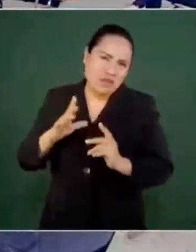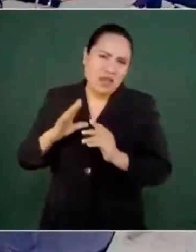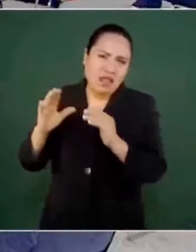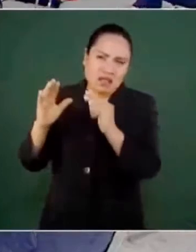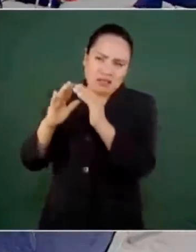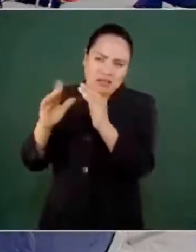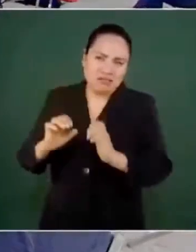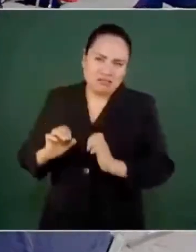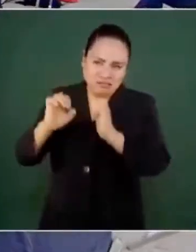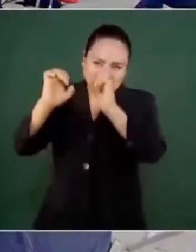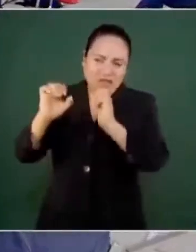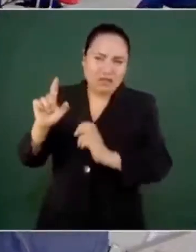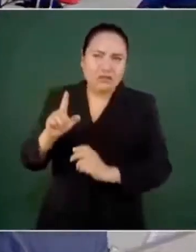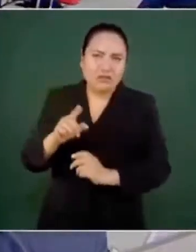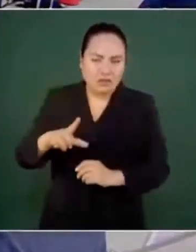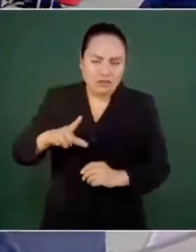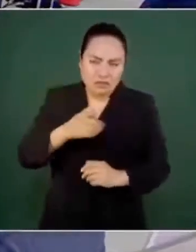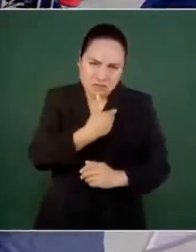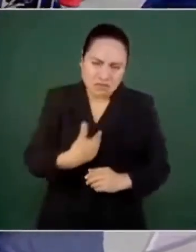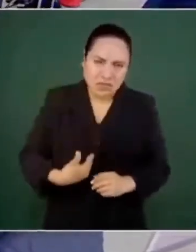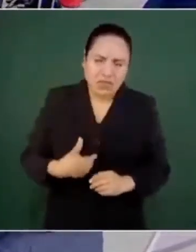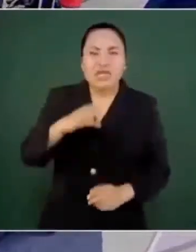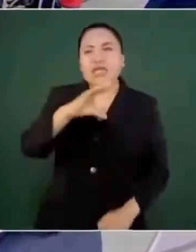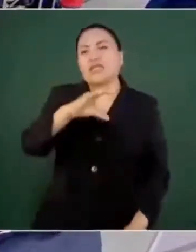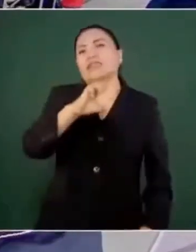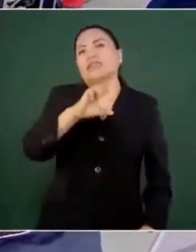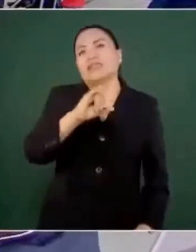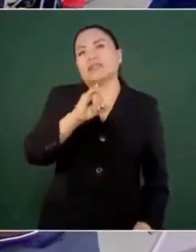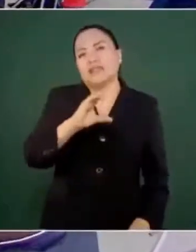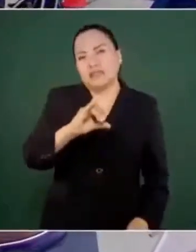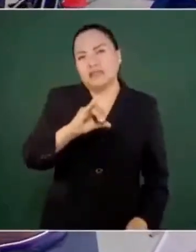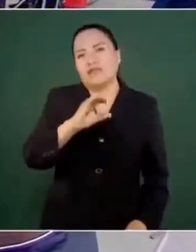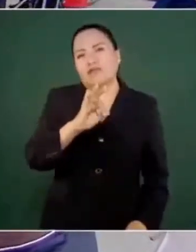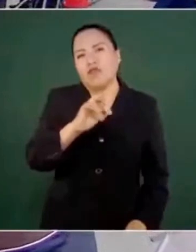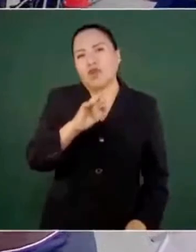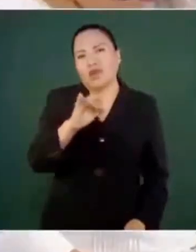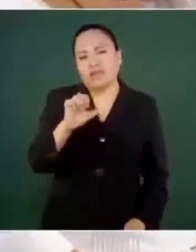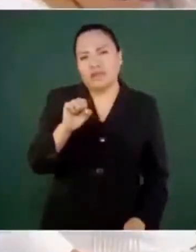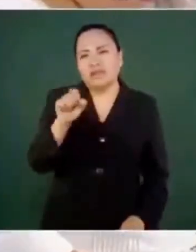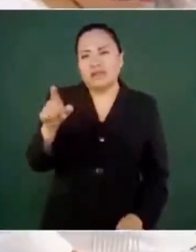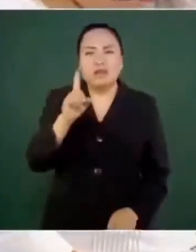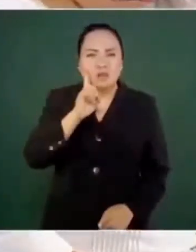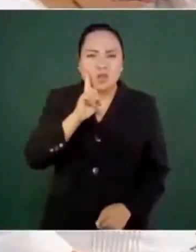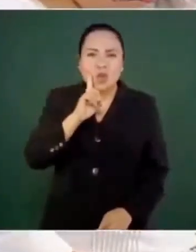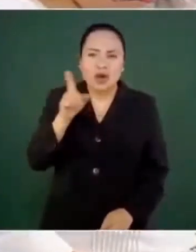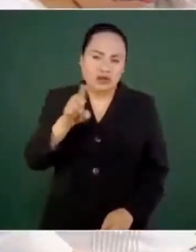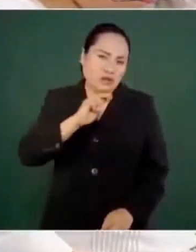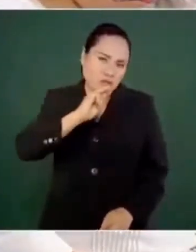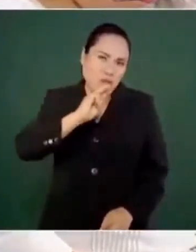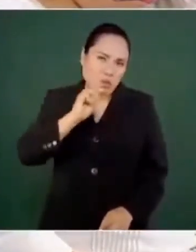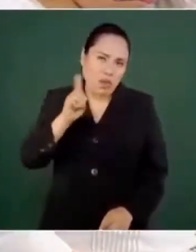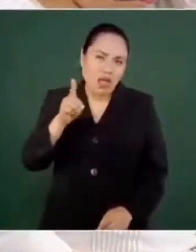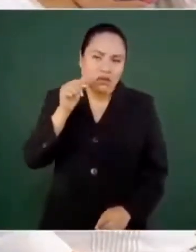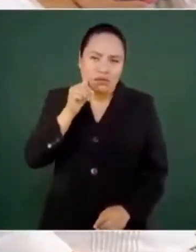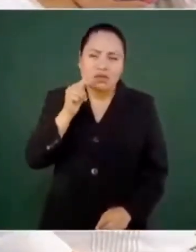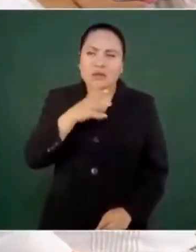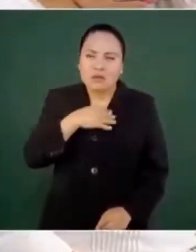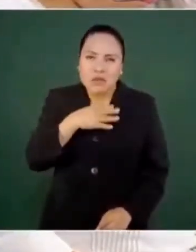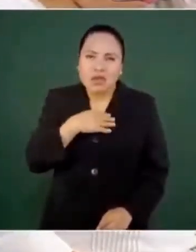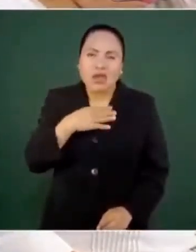madre buscadora en Sonora, quería reunirse con